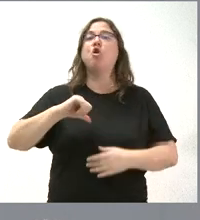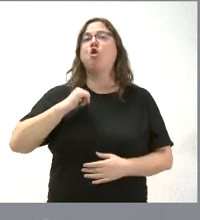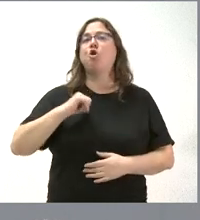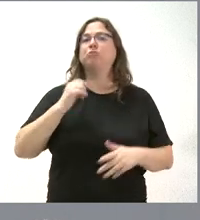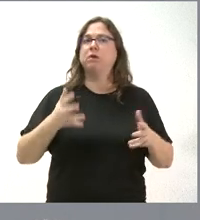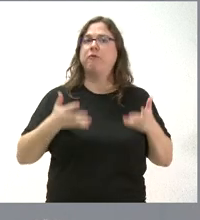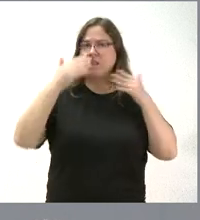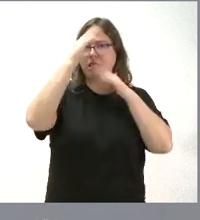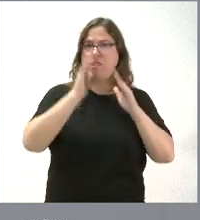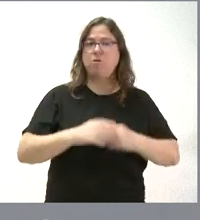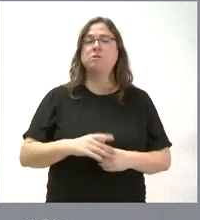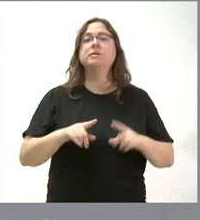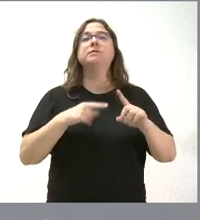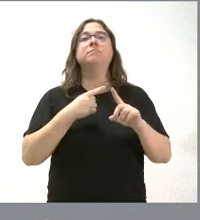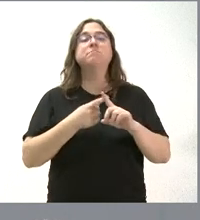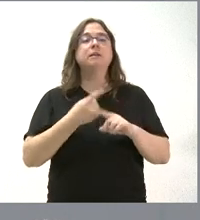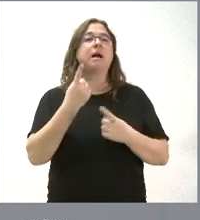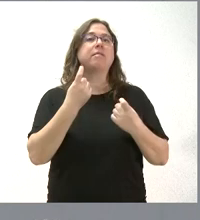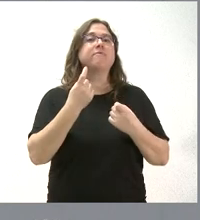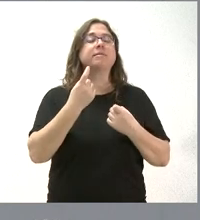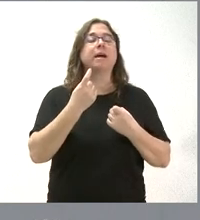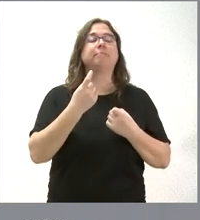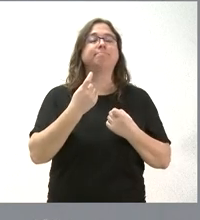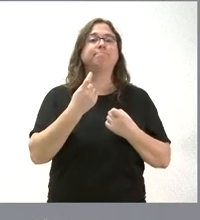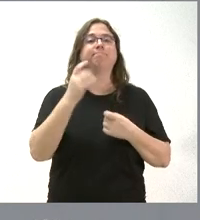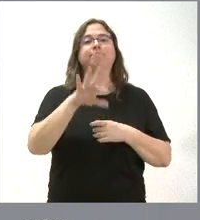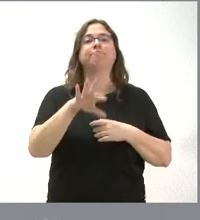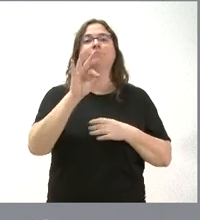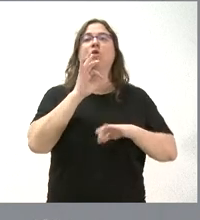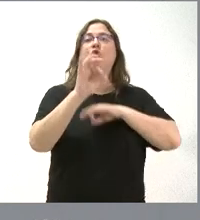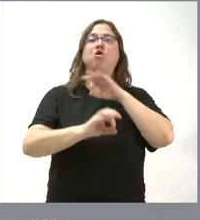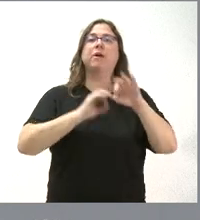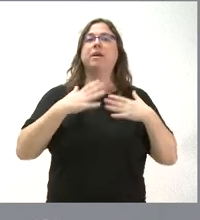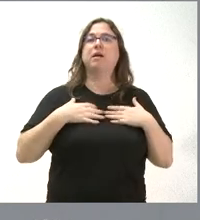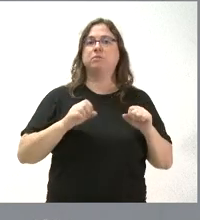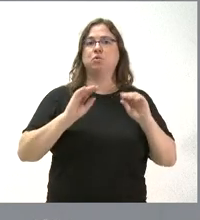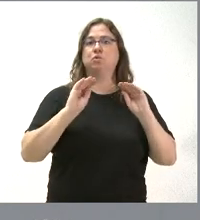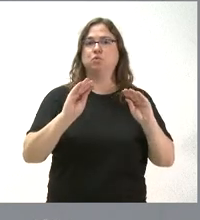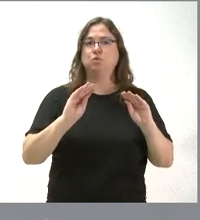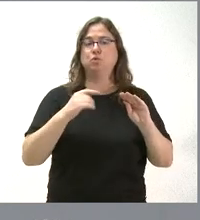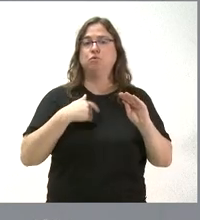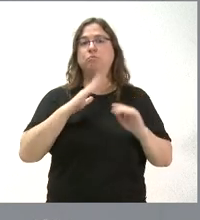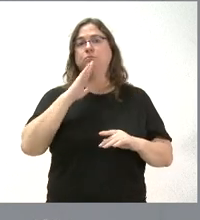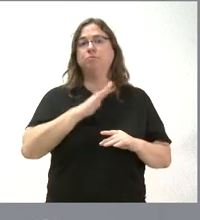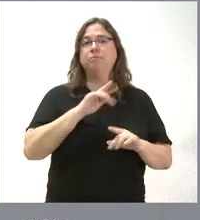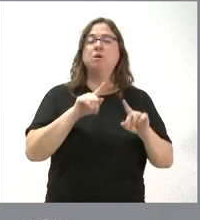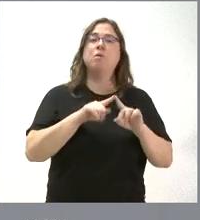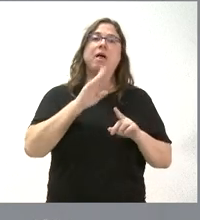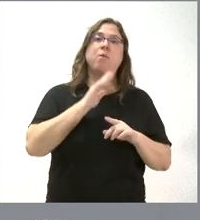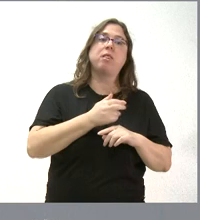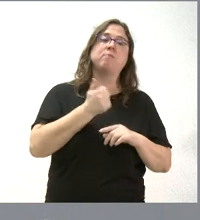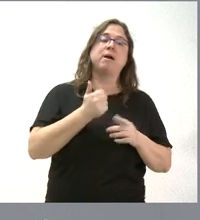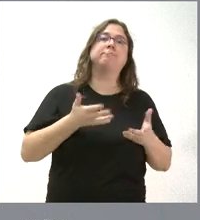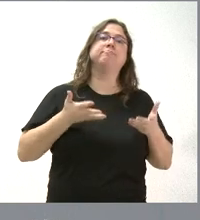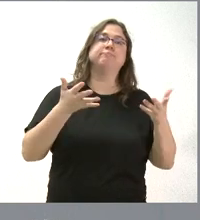esa atención y habrá que decidir si dentro del ámbito de organización del área de salud corresponde como más adecuado seguir